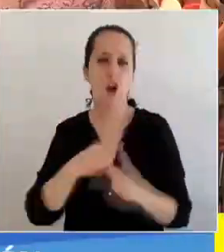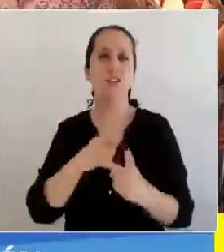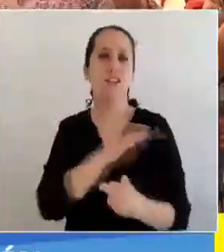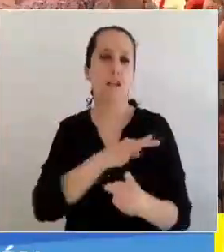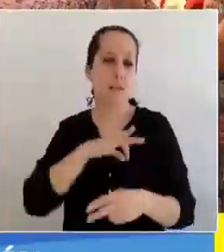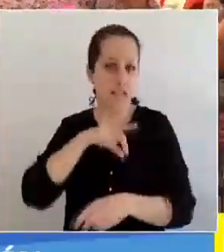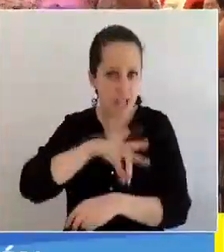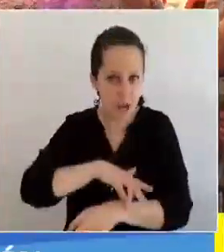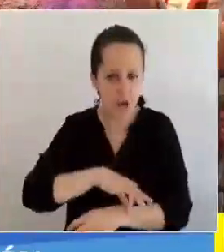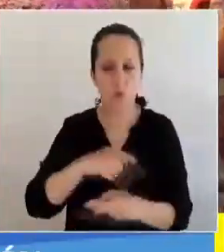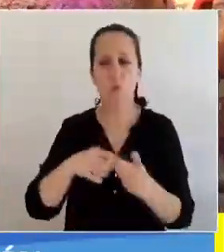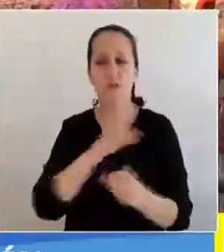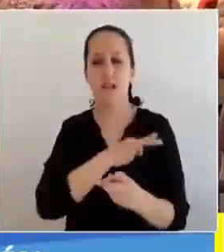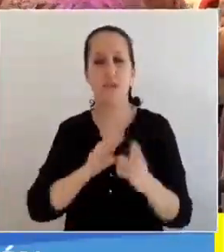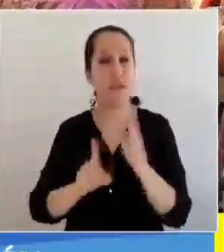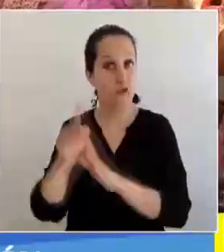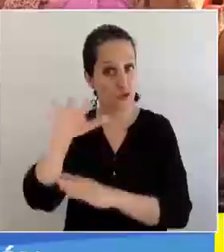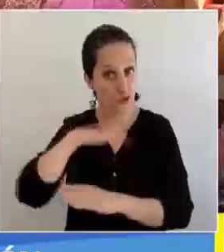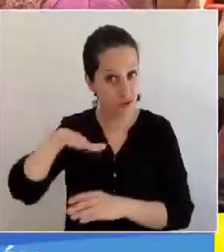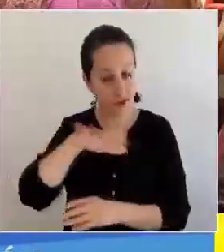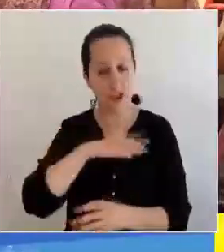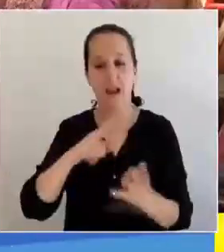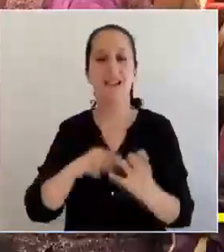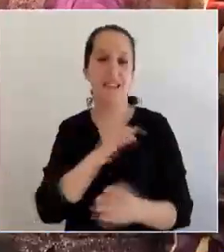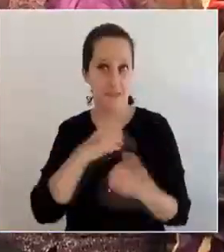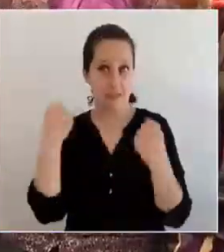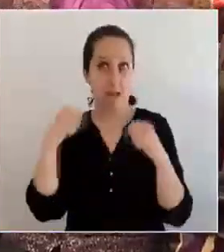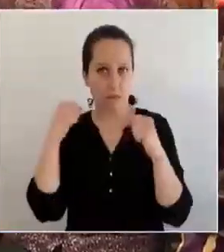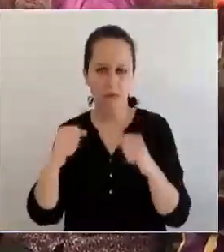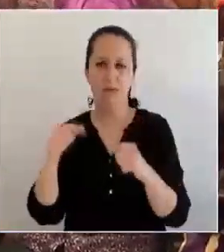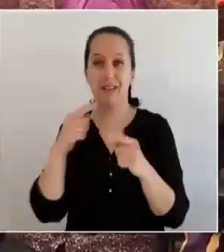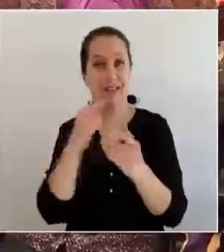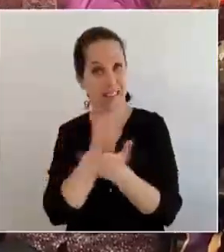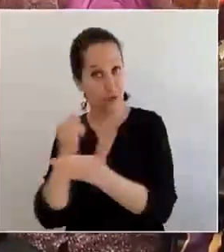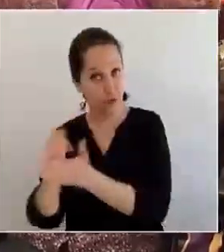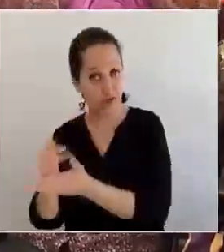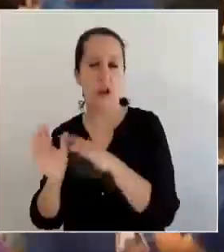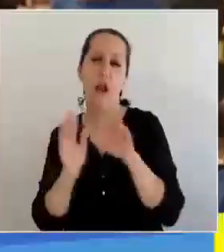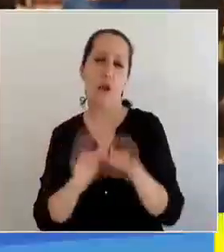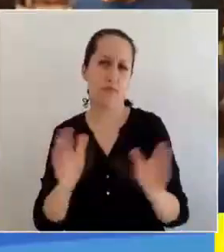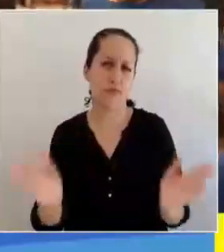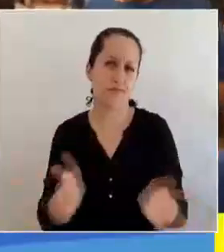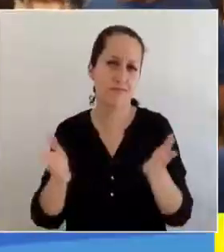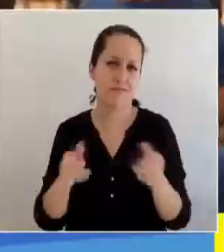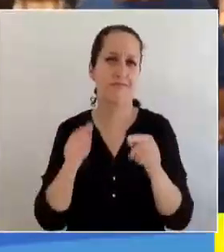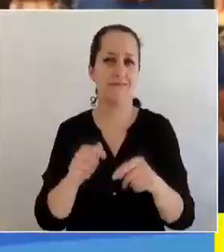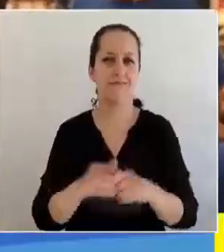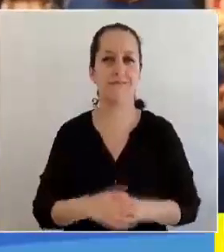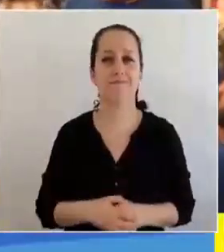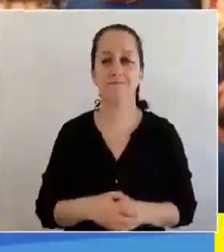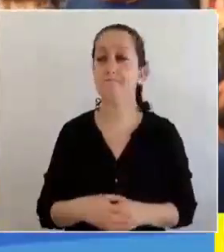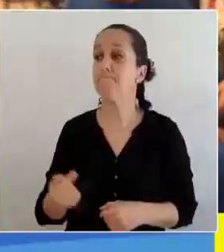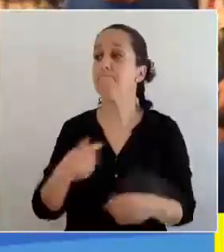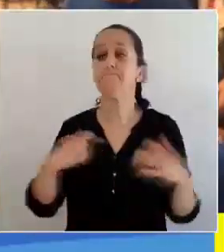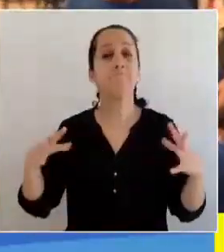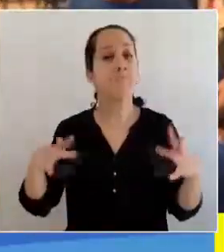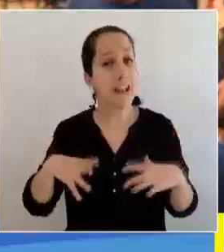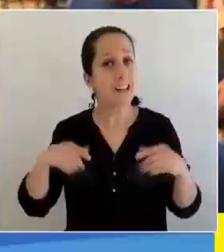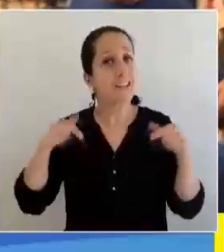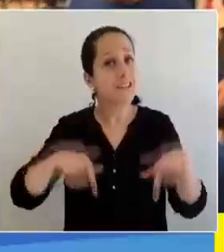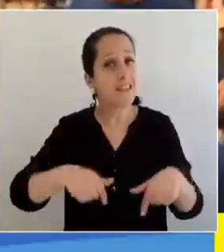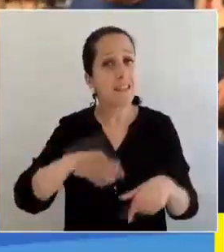de Salud, Ceremi de Desarrollo Social y Ceremi de Deportes. Muy feliz y alegre también por toda la gente acá de